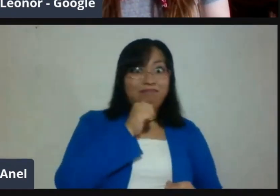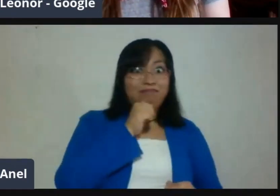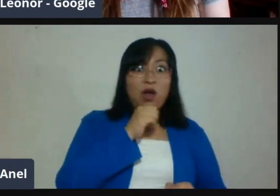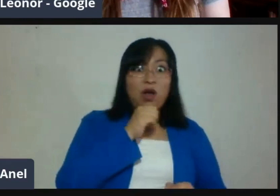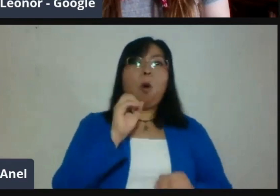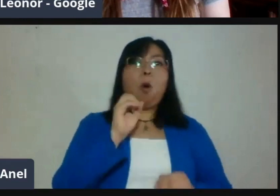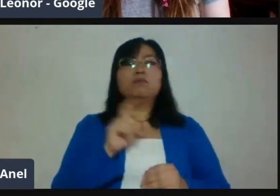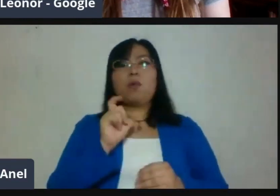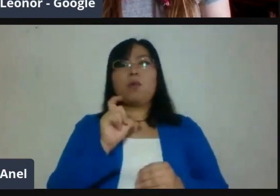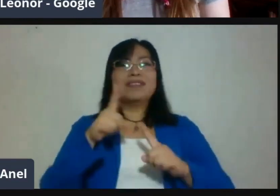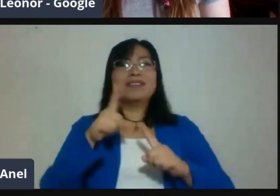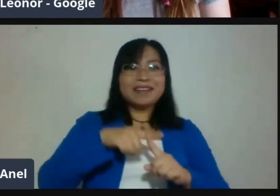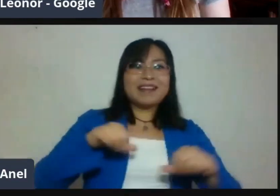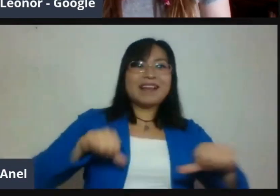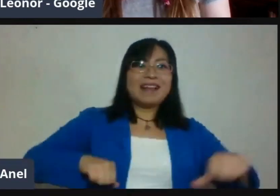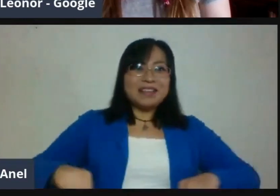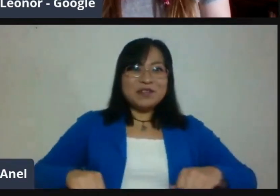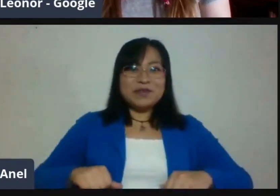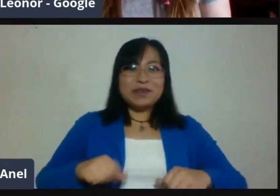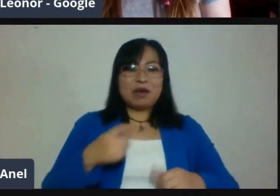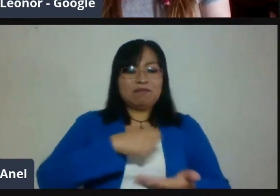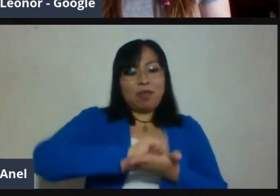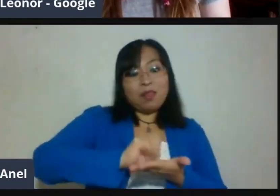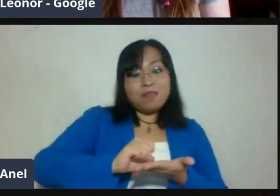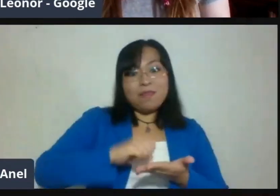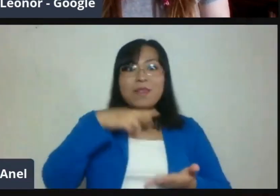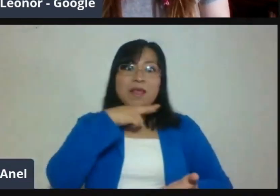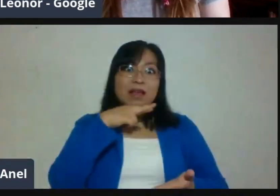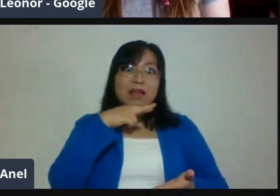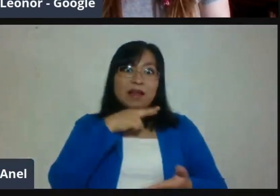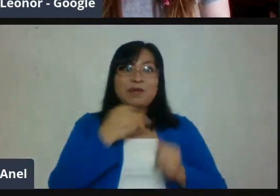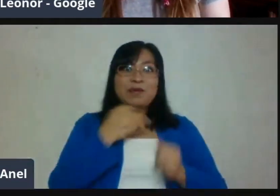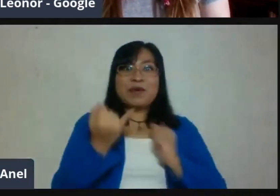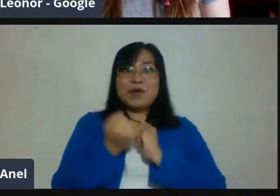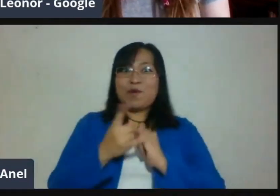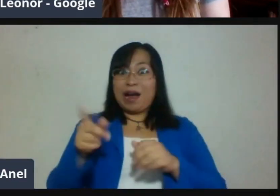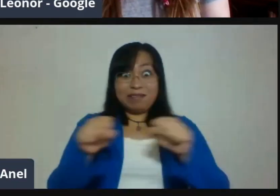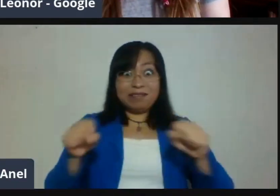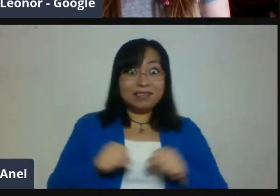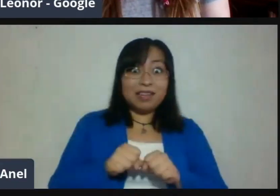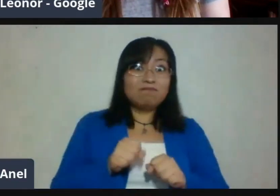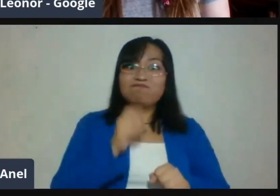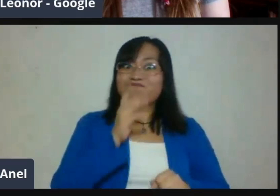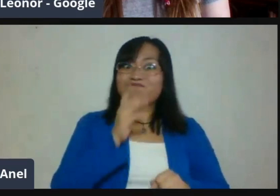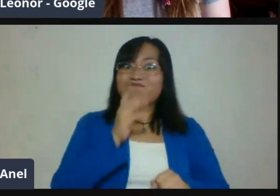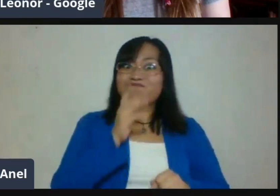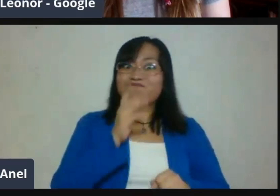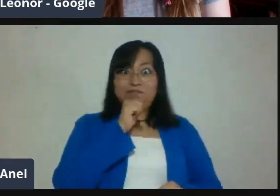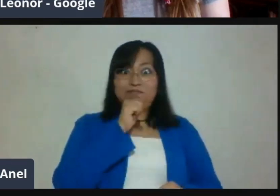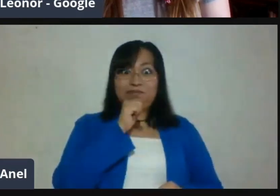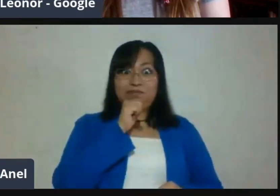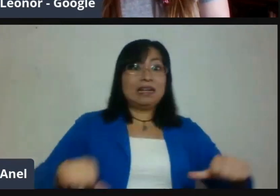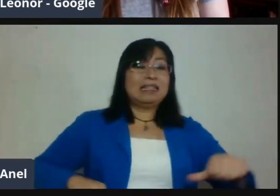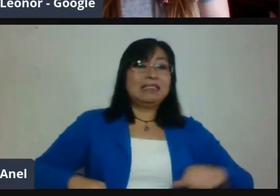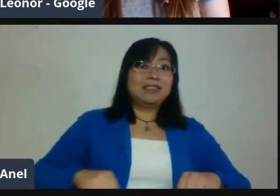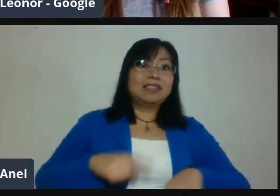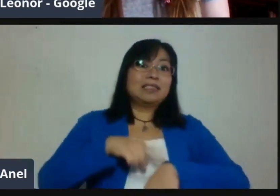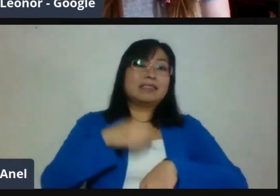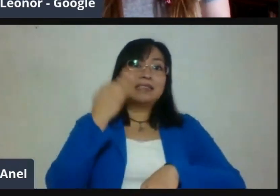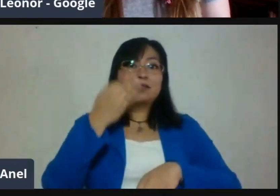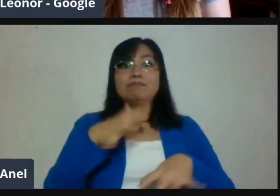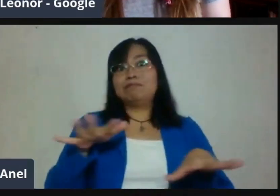estuviéramos detrás de ellos, ¿no? Creo que muy pocos de los que estamos en esta sesión